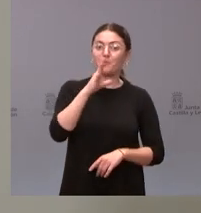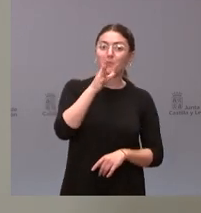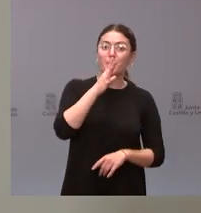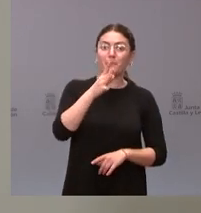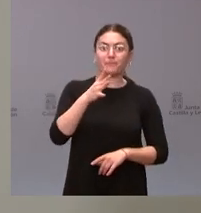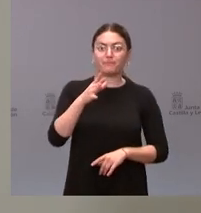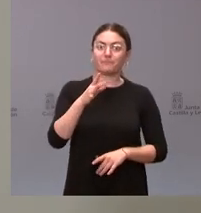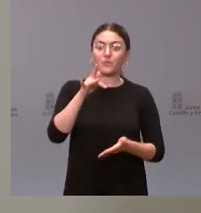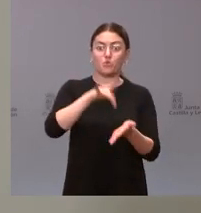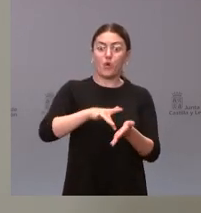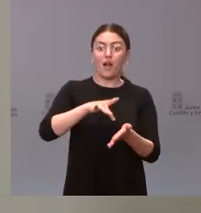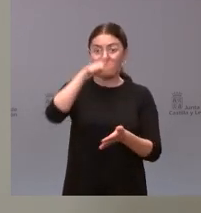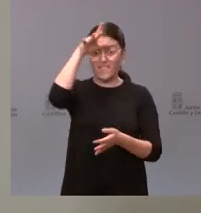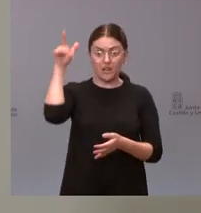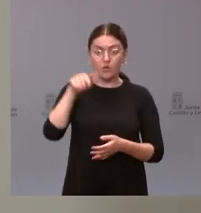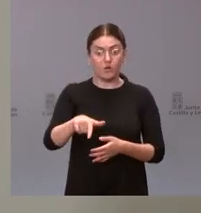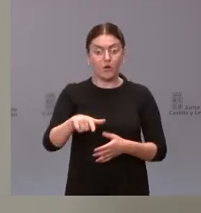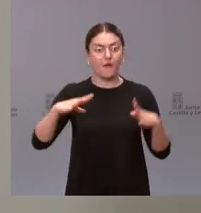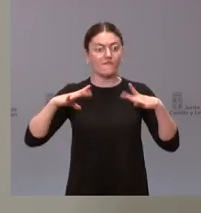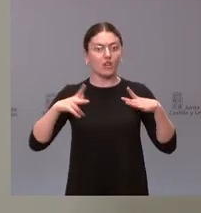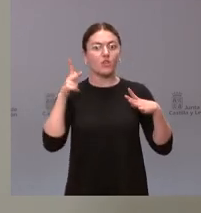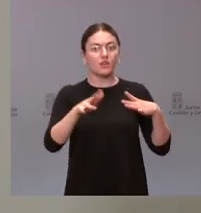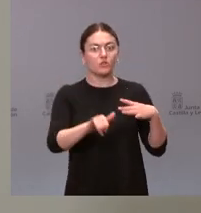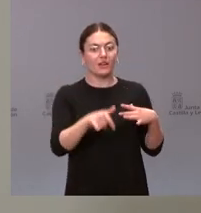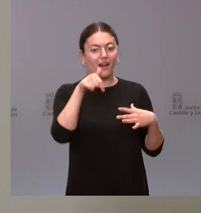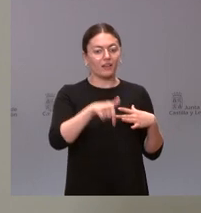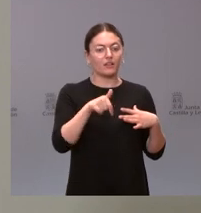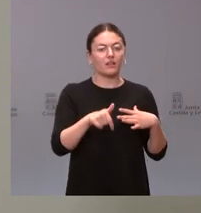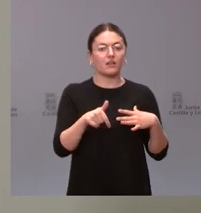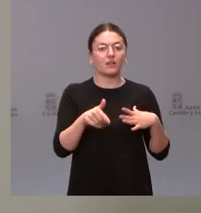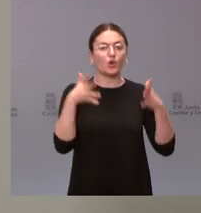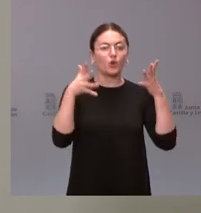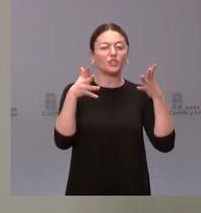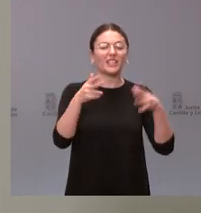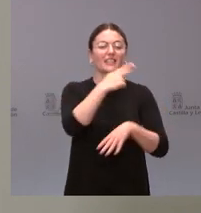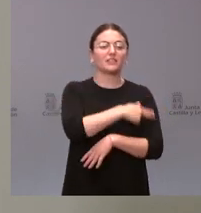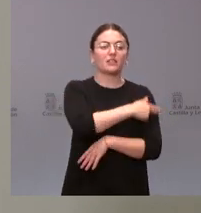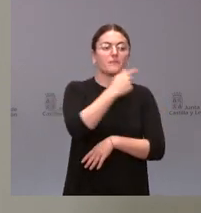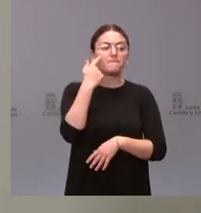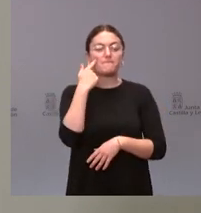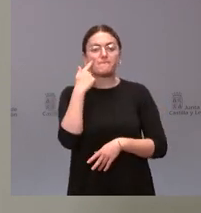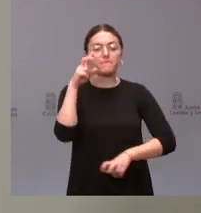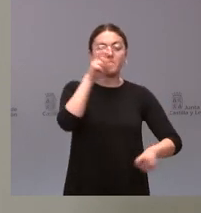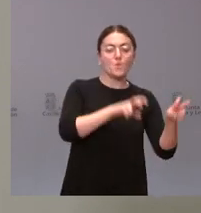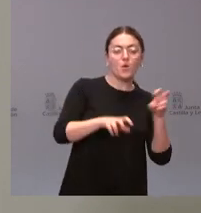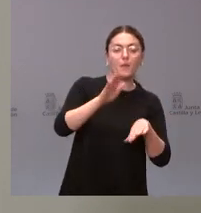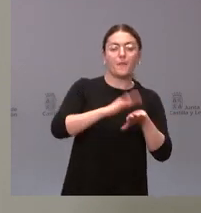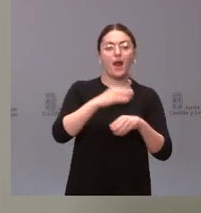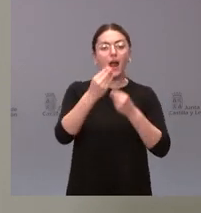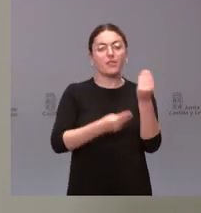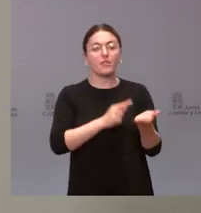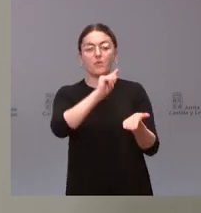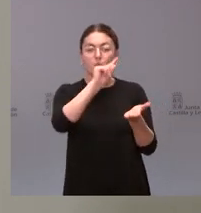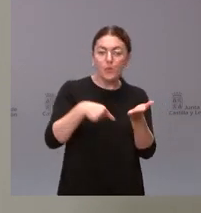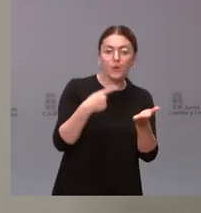realizan durante el verano aquí la consejería de sanidad pues buscará lógicamente los análisis y las contrataciones y la